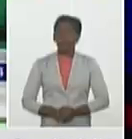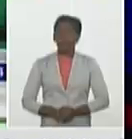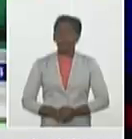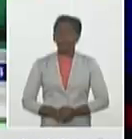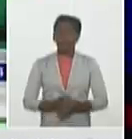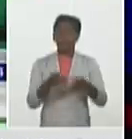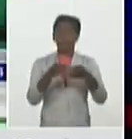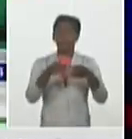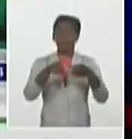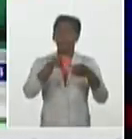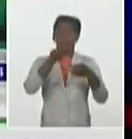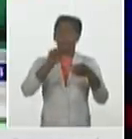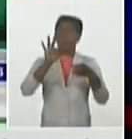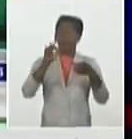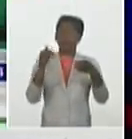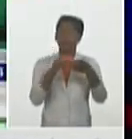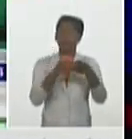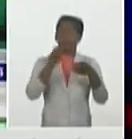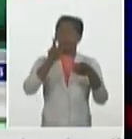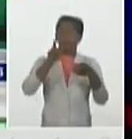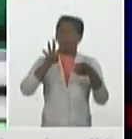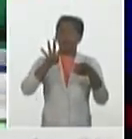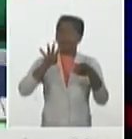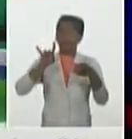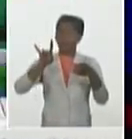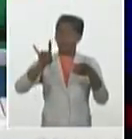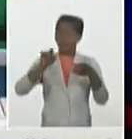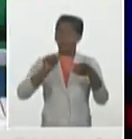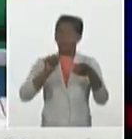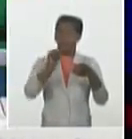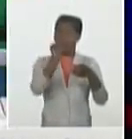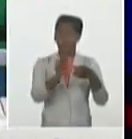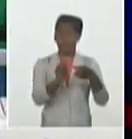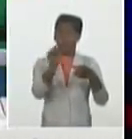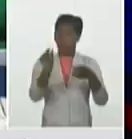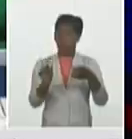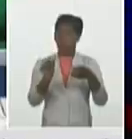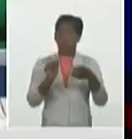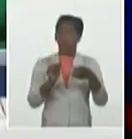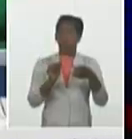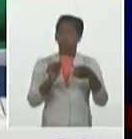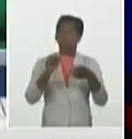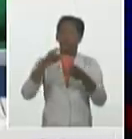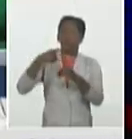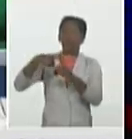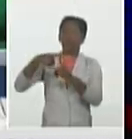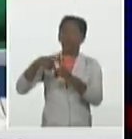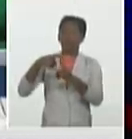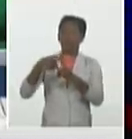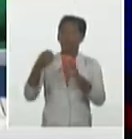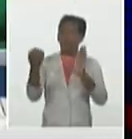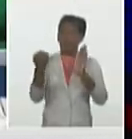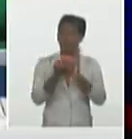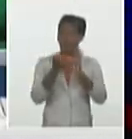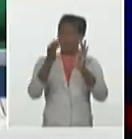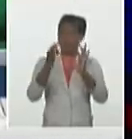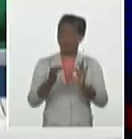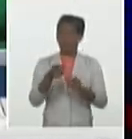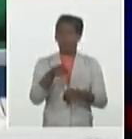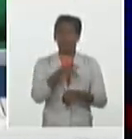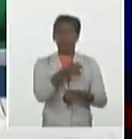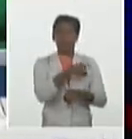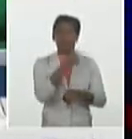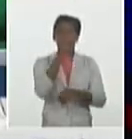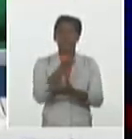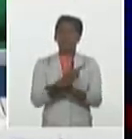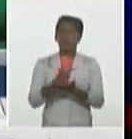,249 personas que se han confirmado con COVID-19 en los últimos 15 días